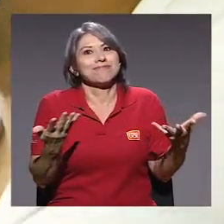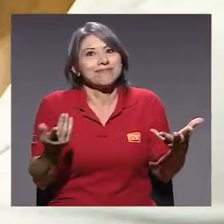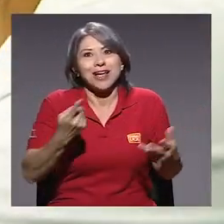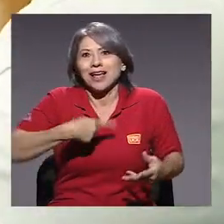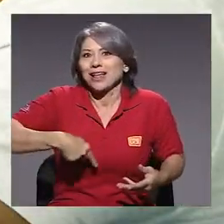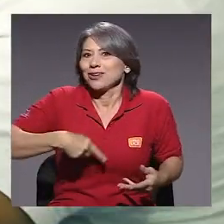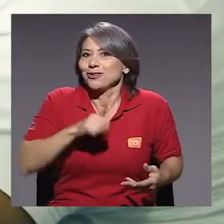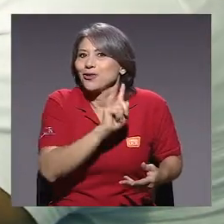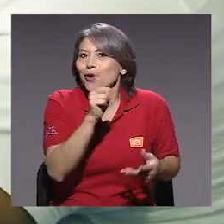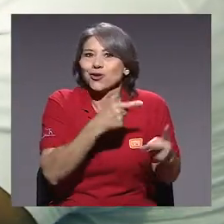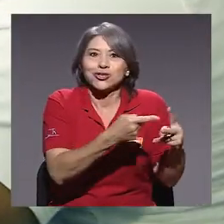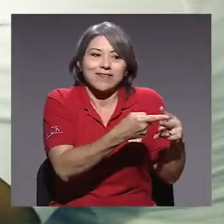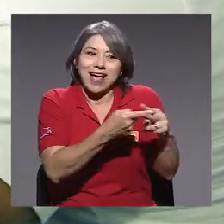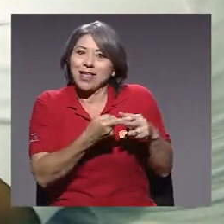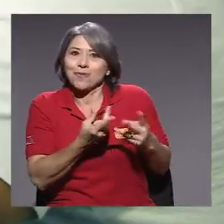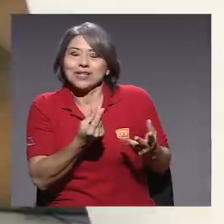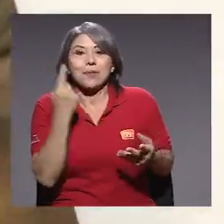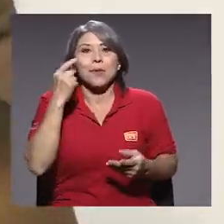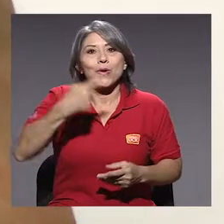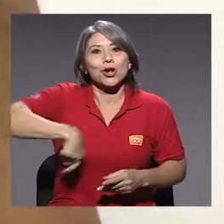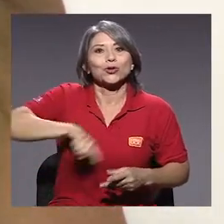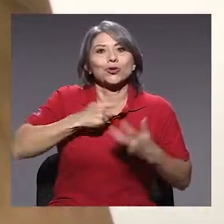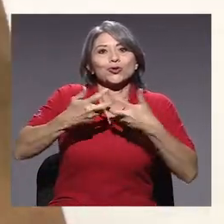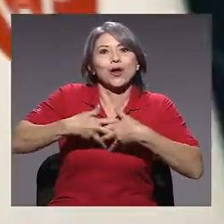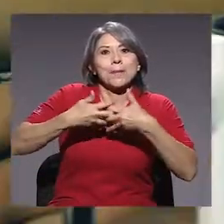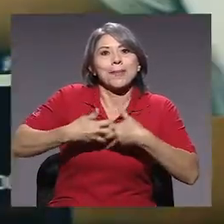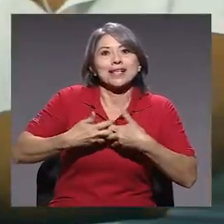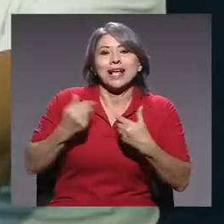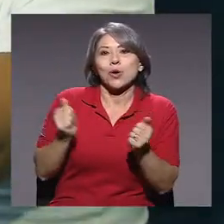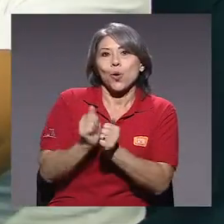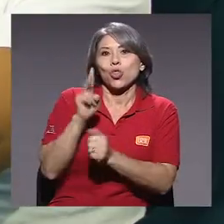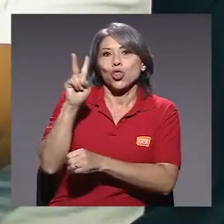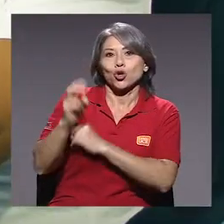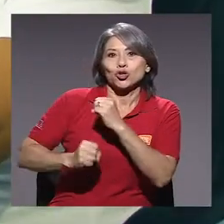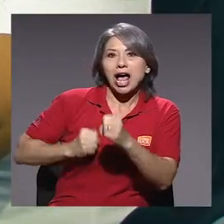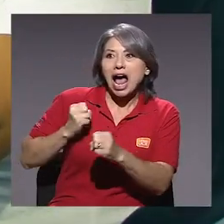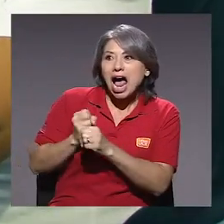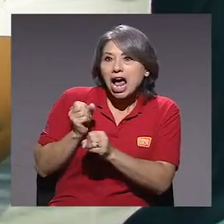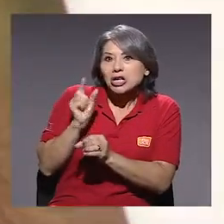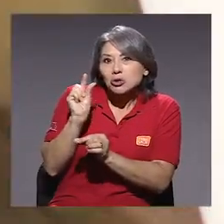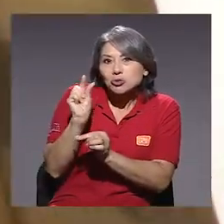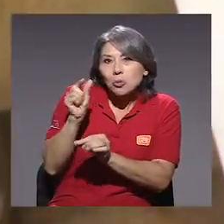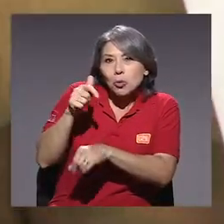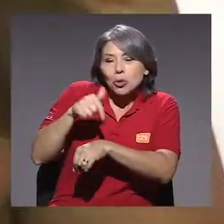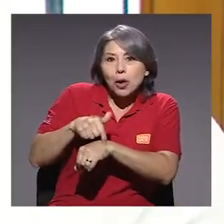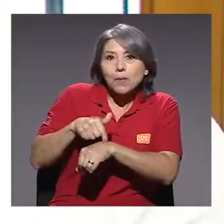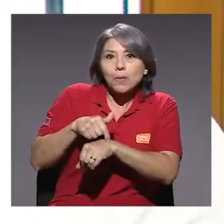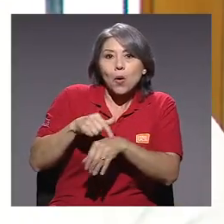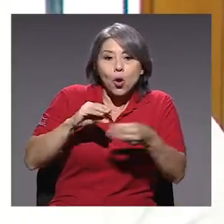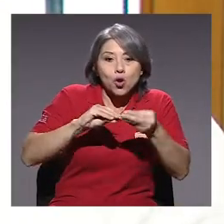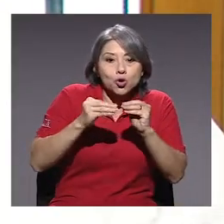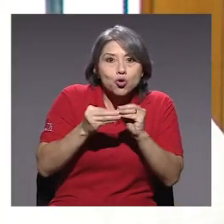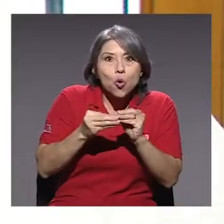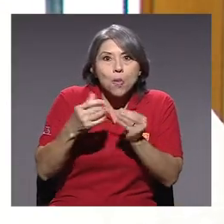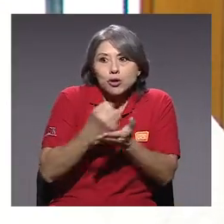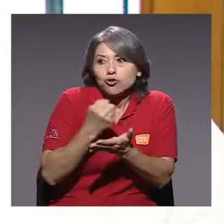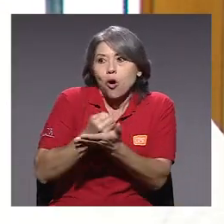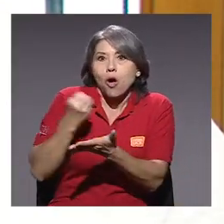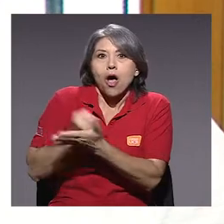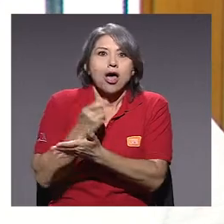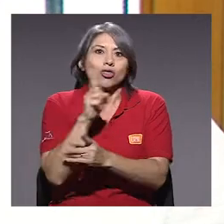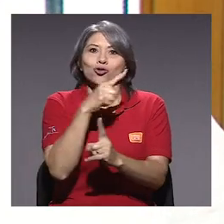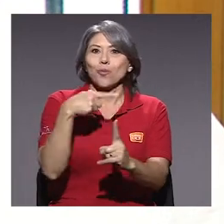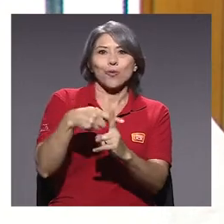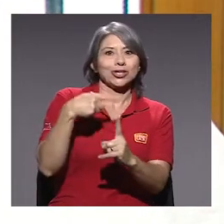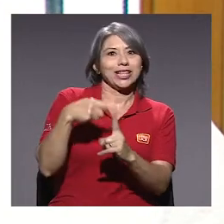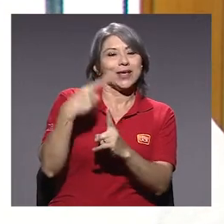porque somos una empresa que tiene dos años, los números obviamente no son positivos porque es una empresa nueva,